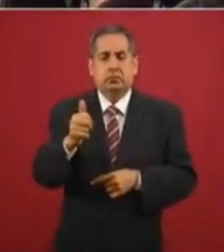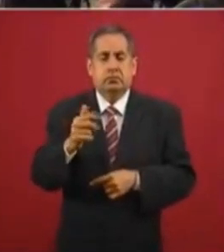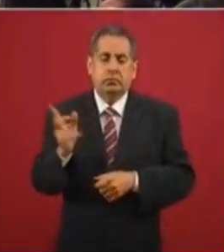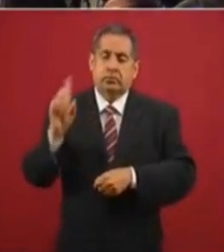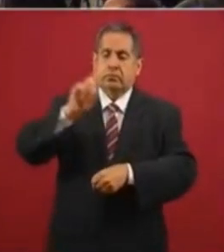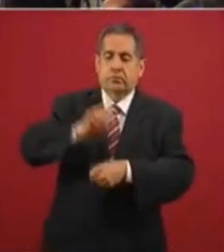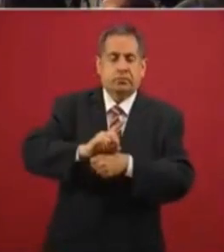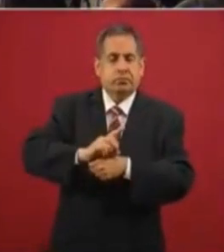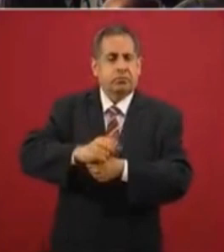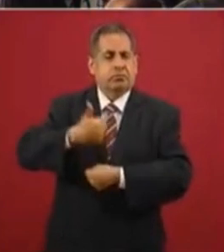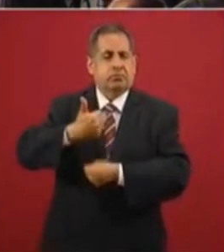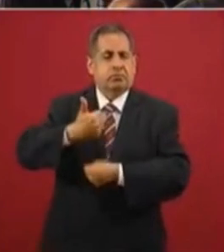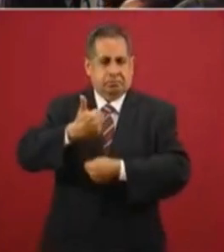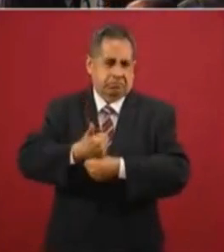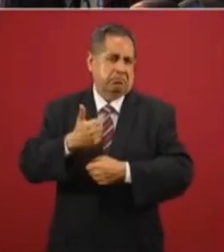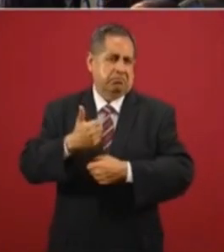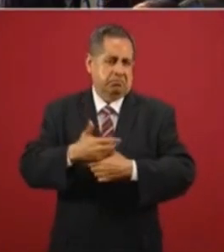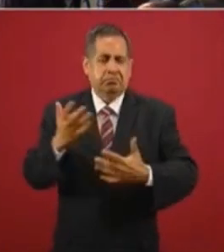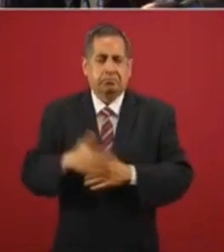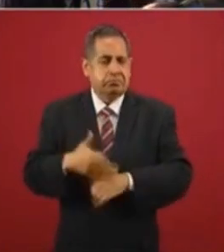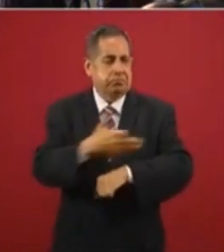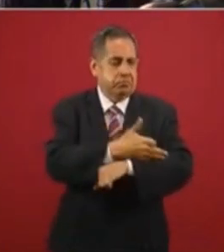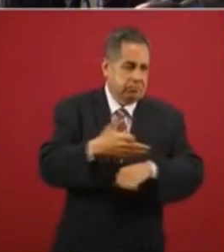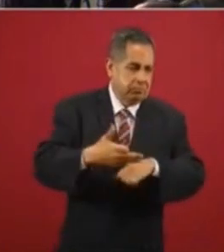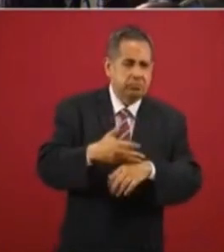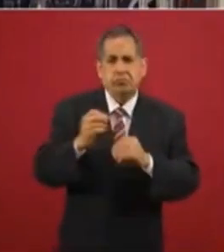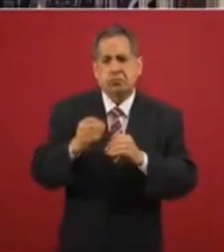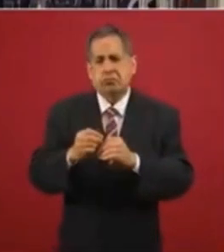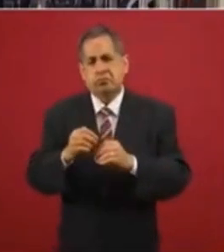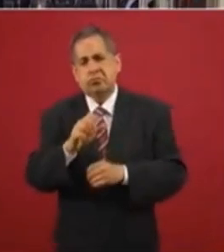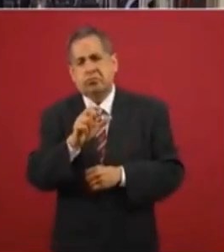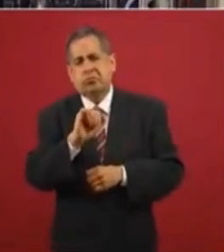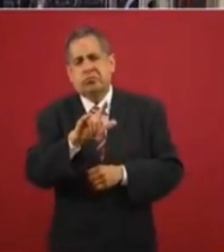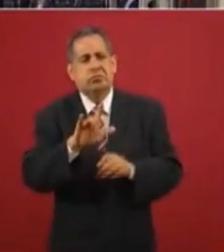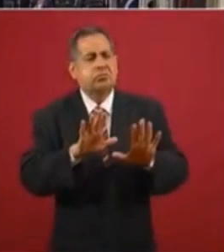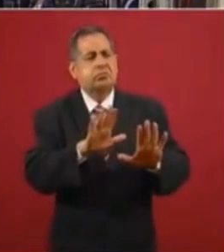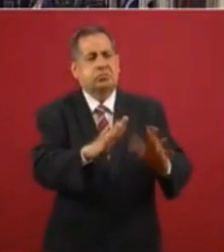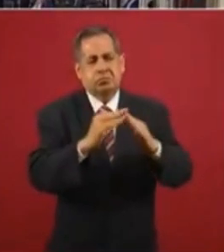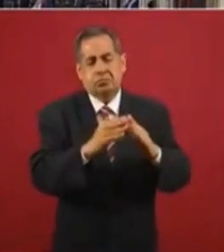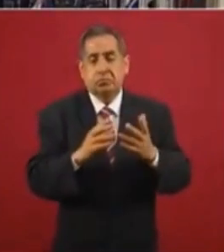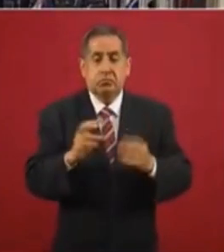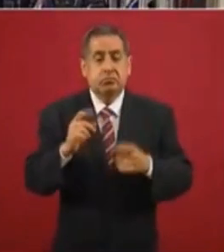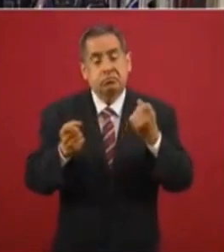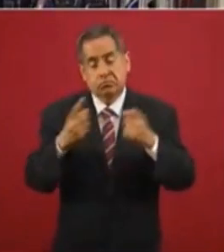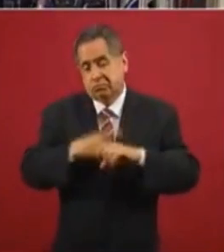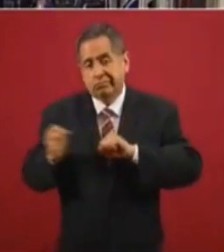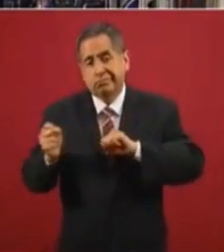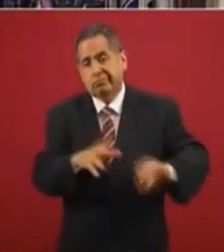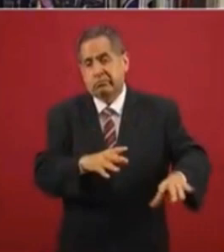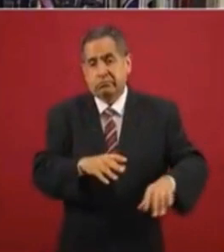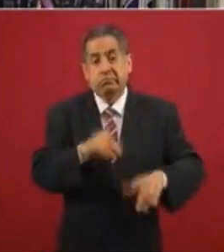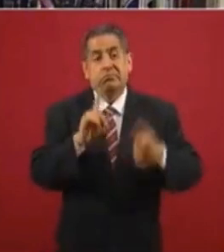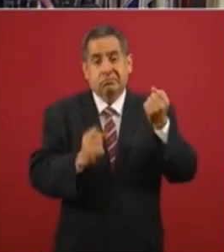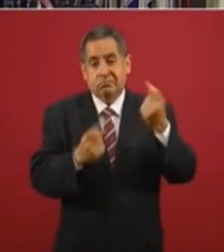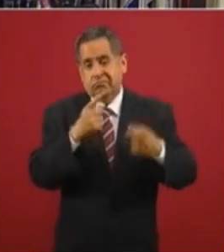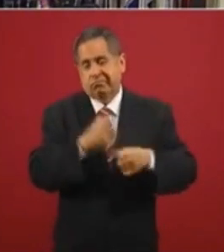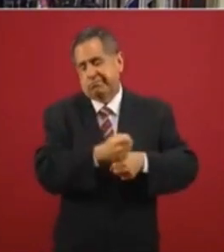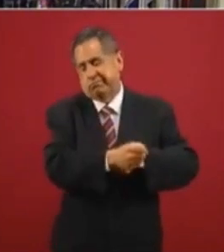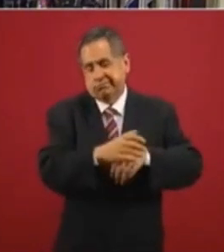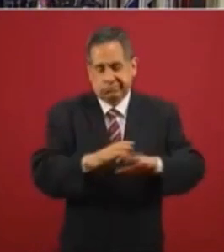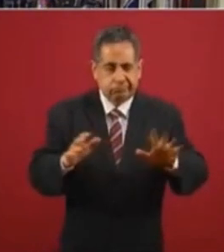Abuelo. Algunos con familia y muchos otros en asilos. Algunos abandonados, olvidados y hasta maltratados.